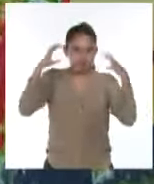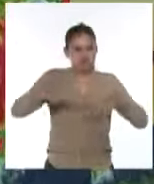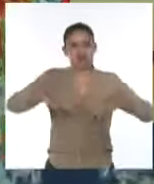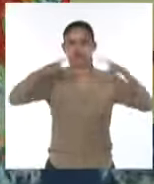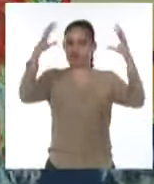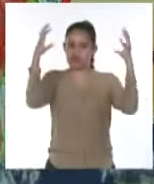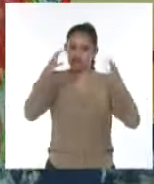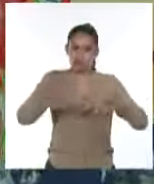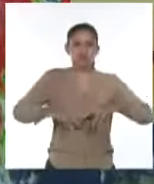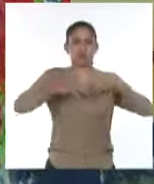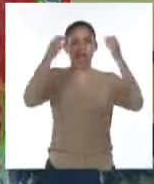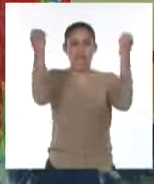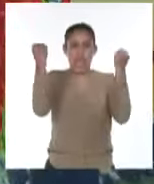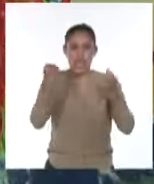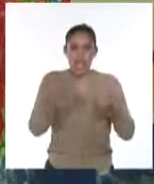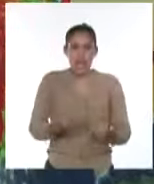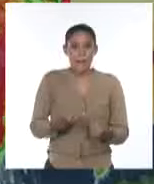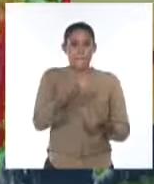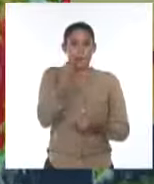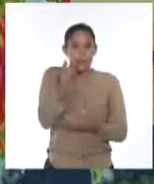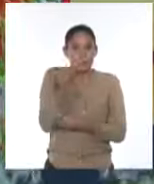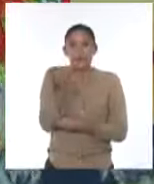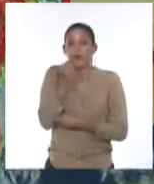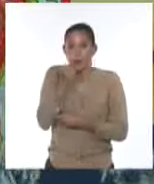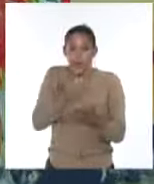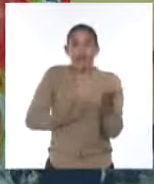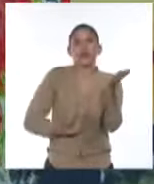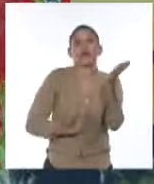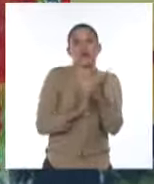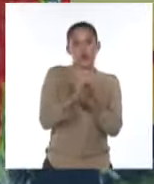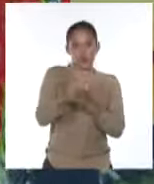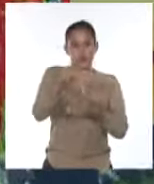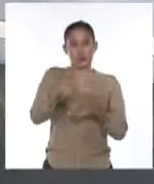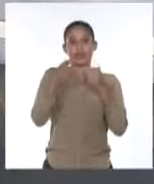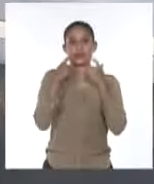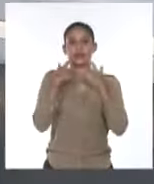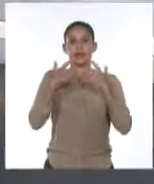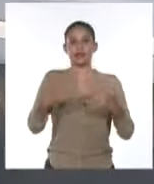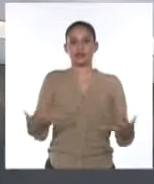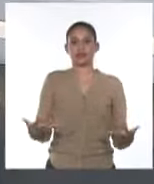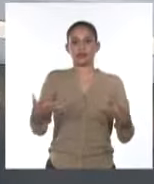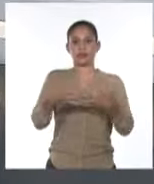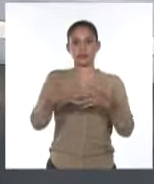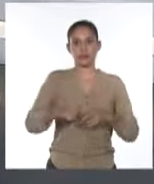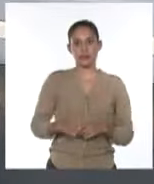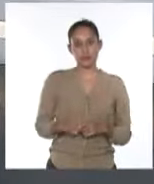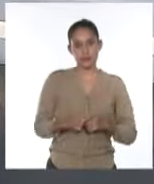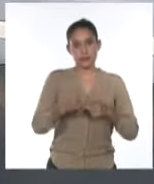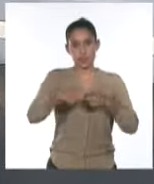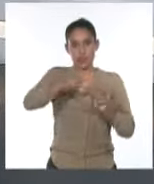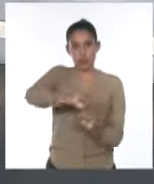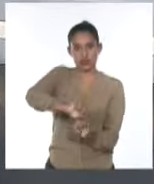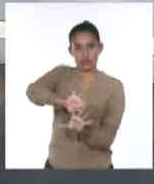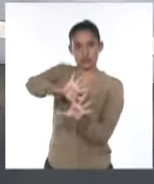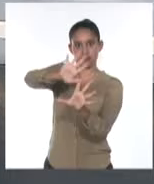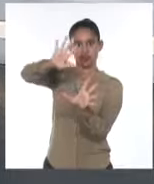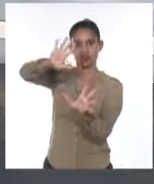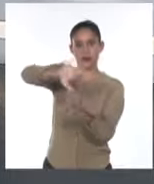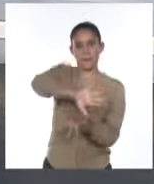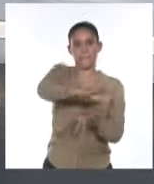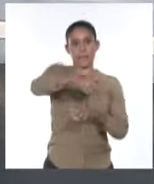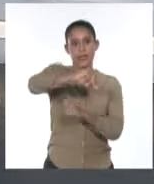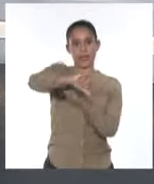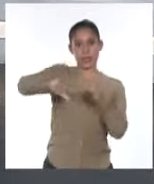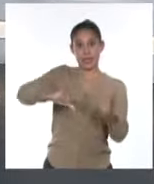asociado a ese sistema porque es un área extensa que va a continuar su movimiento al noroeste y a medida que avance sobre el mar caribe occidental, pues